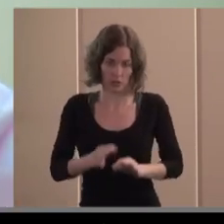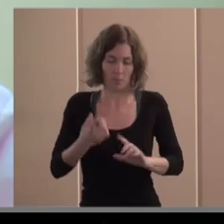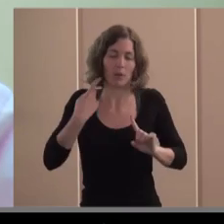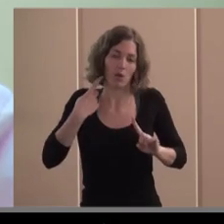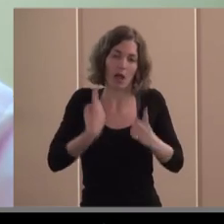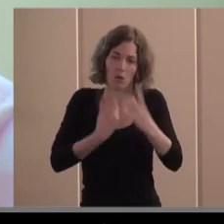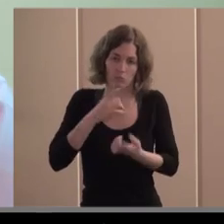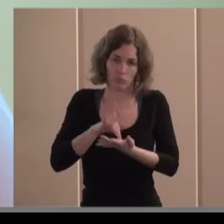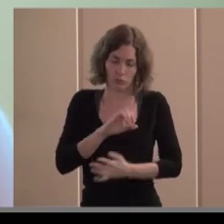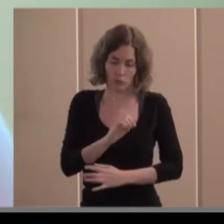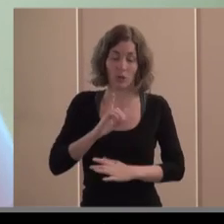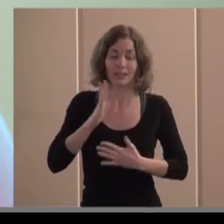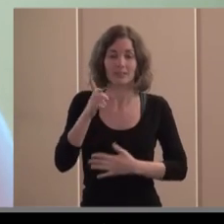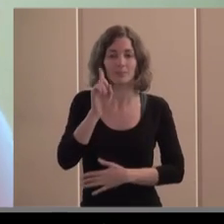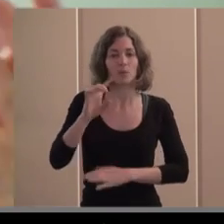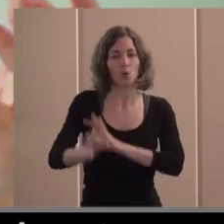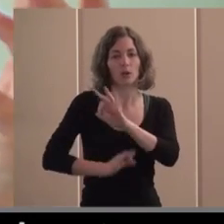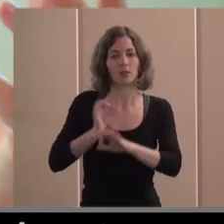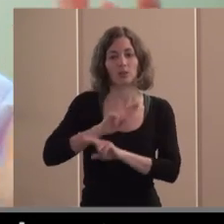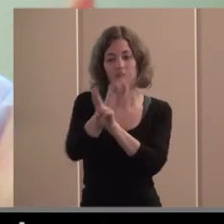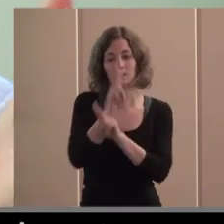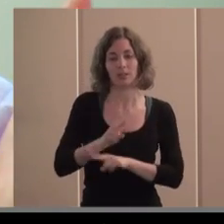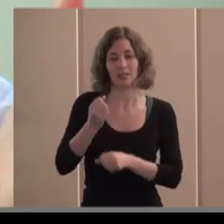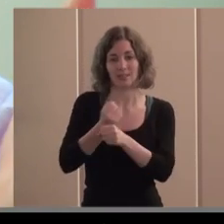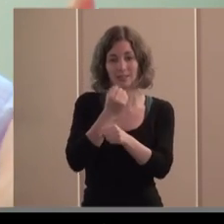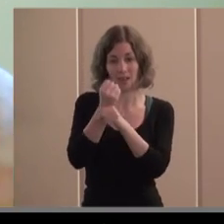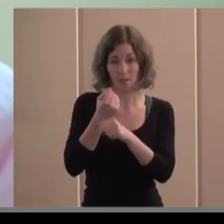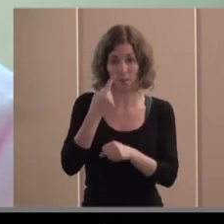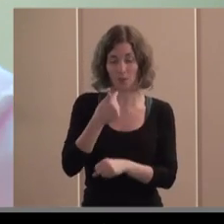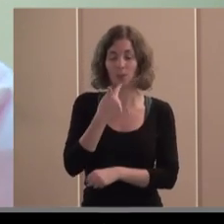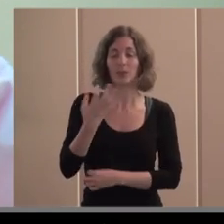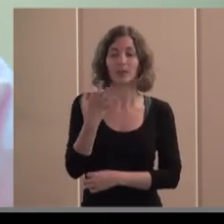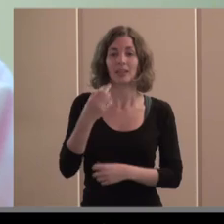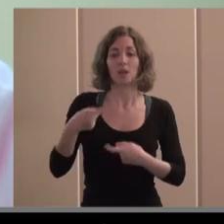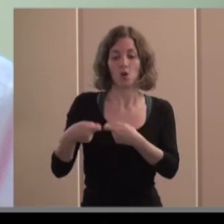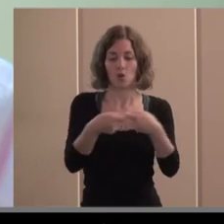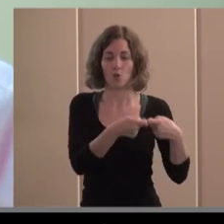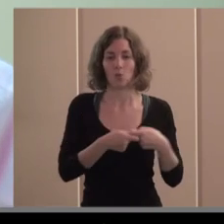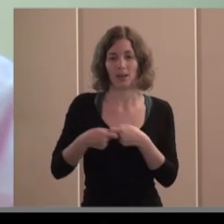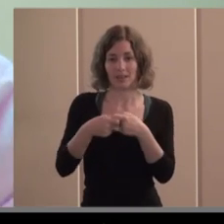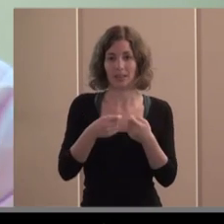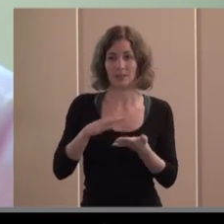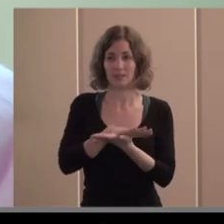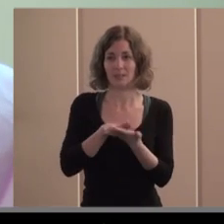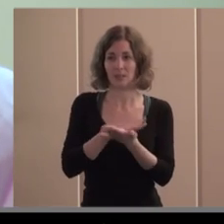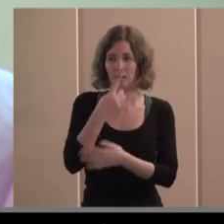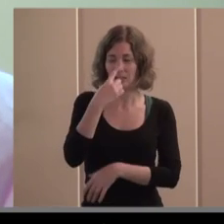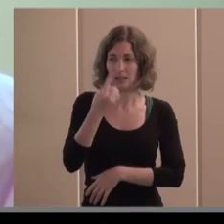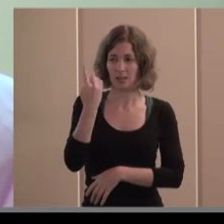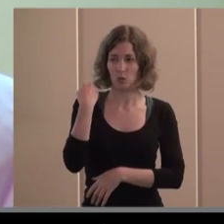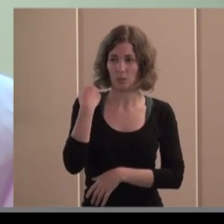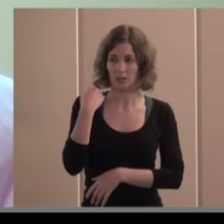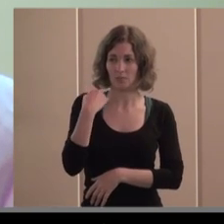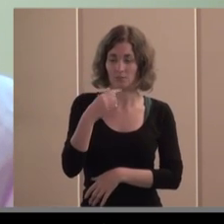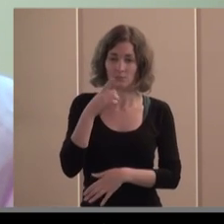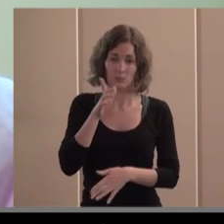propia organización internacional del trabajo dice que las cooperativas refiriéndose al año pasado que fue el año